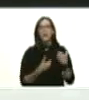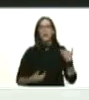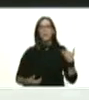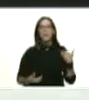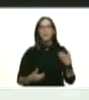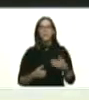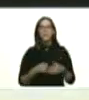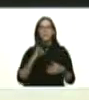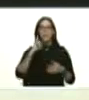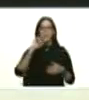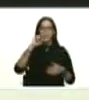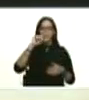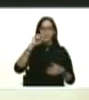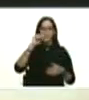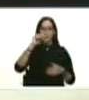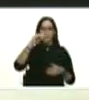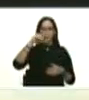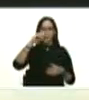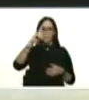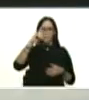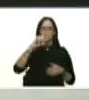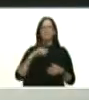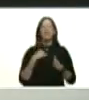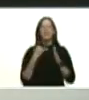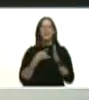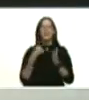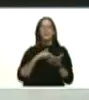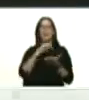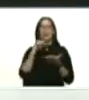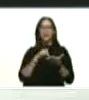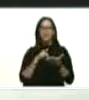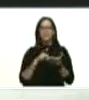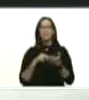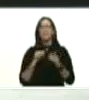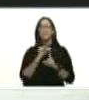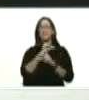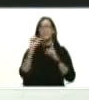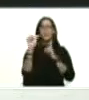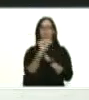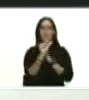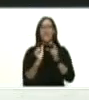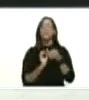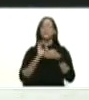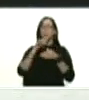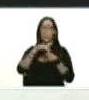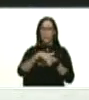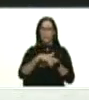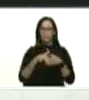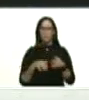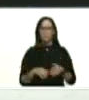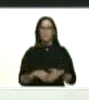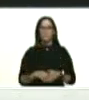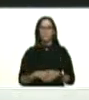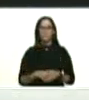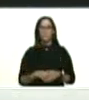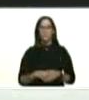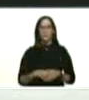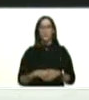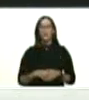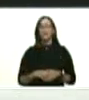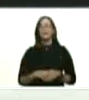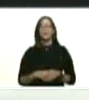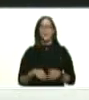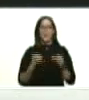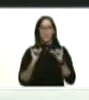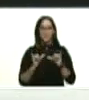de INAME el instituto nacional de meteorología e hidrología que a la vez